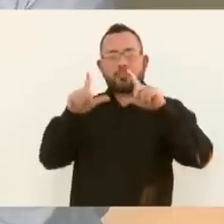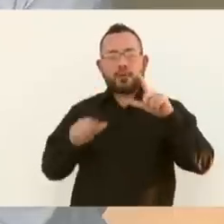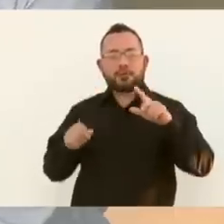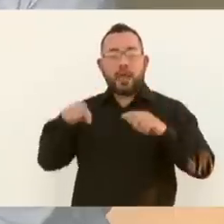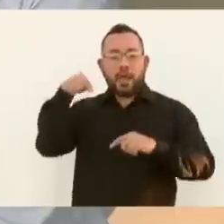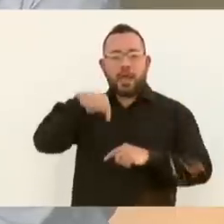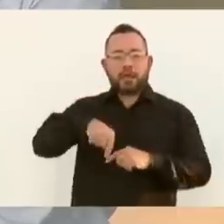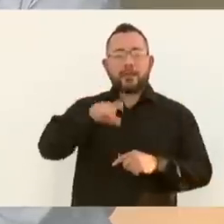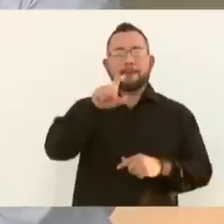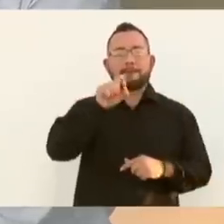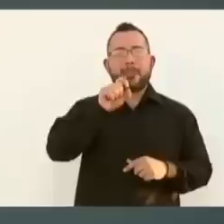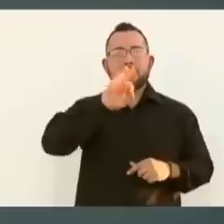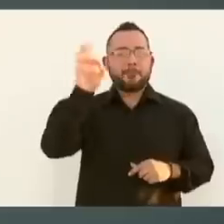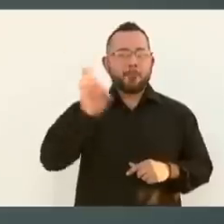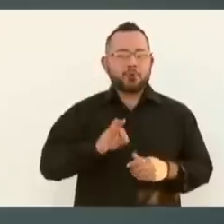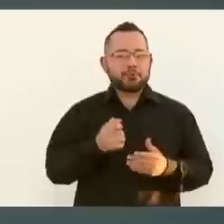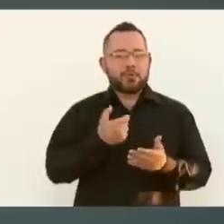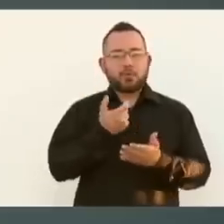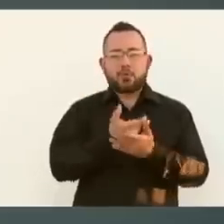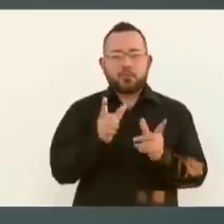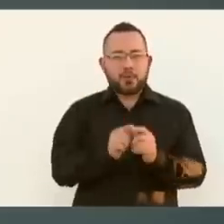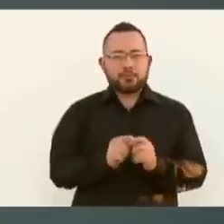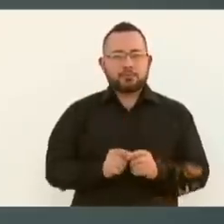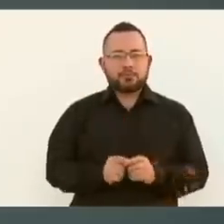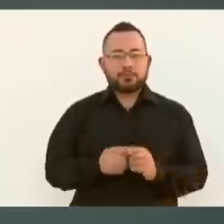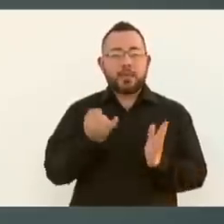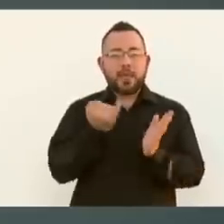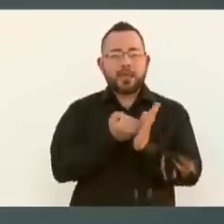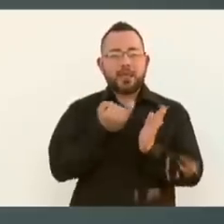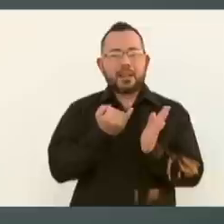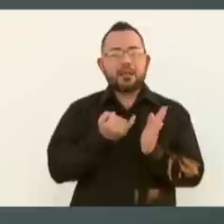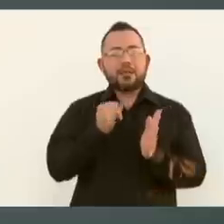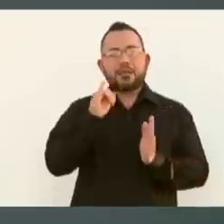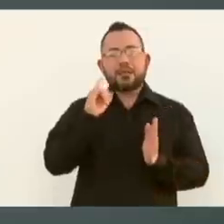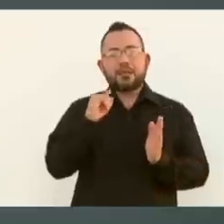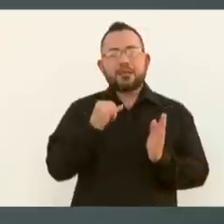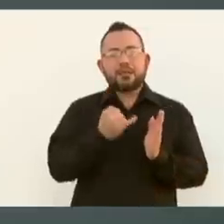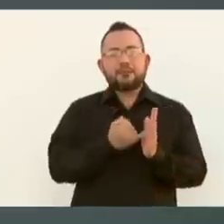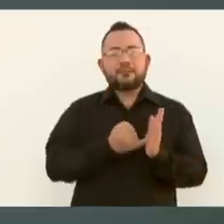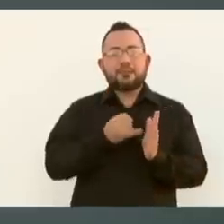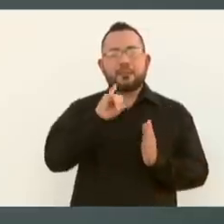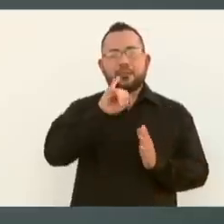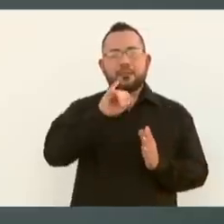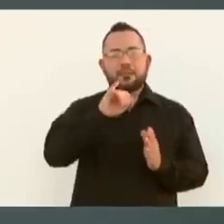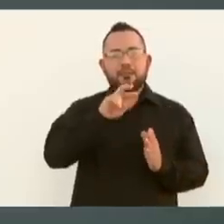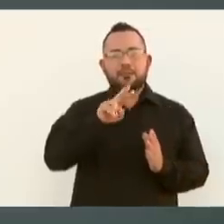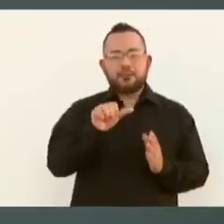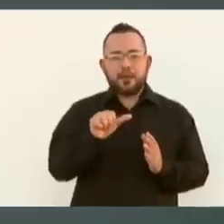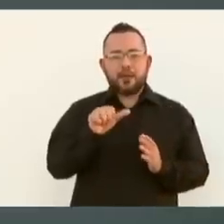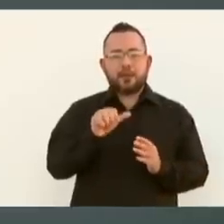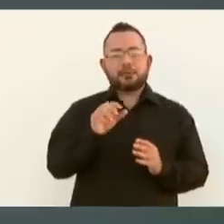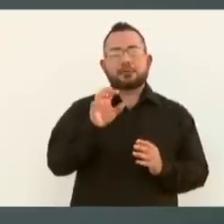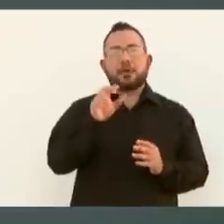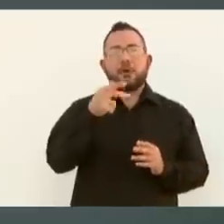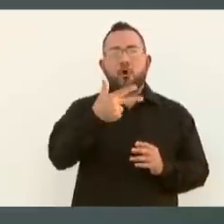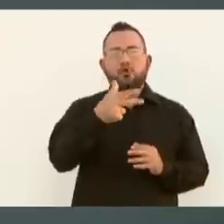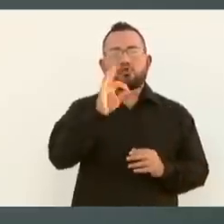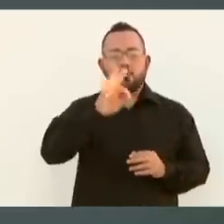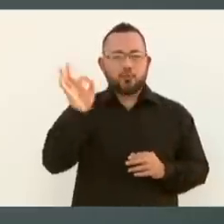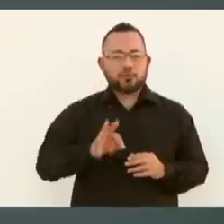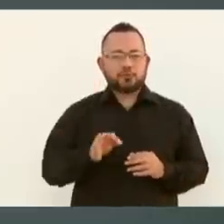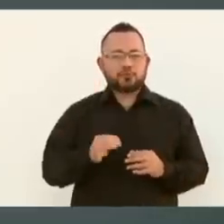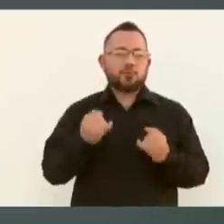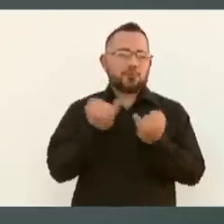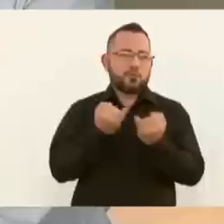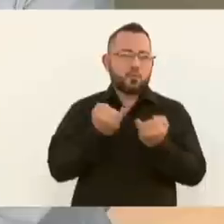el 20 por ciento, y el IVA es el 8 por ciento, y el precio de los combustibles lo